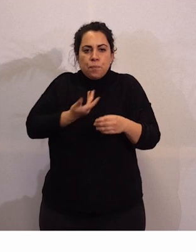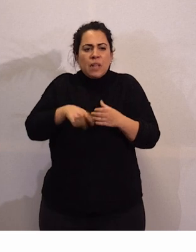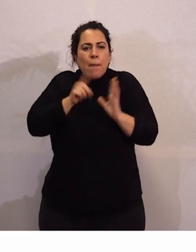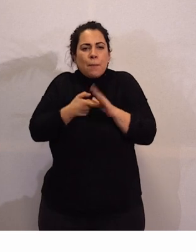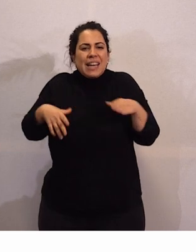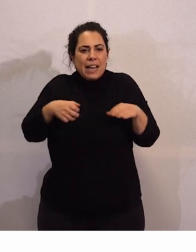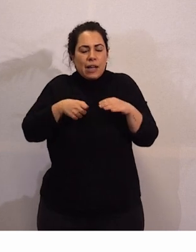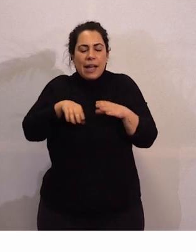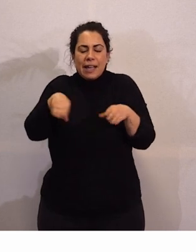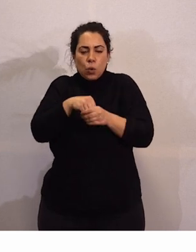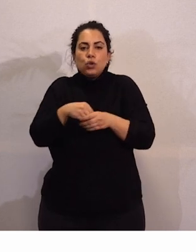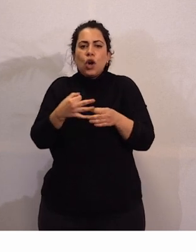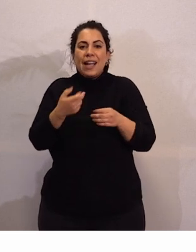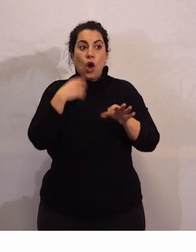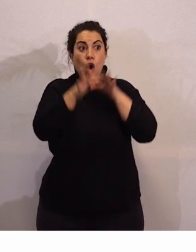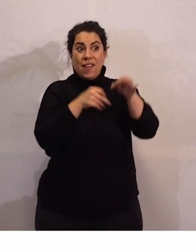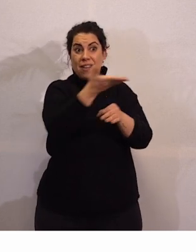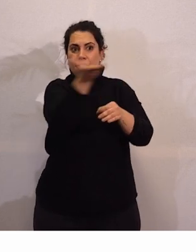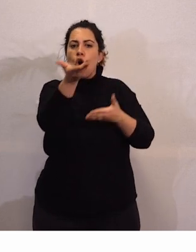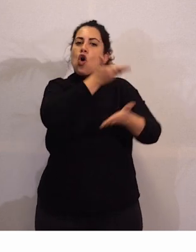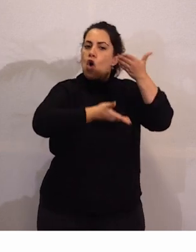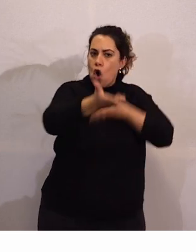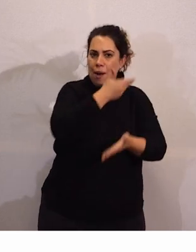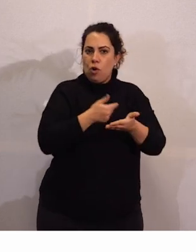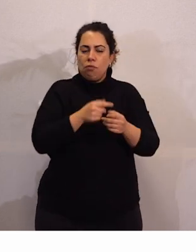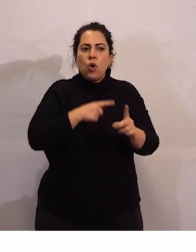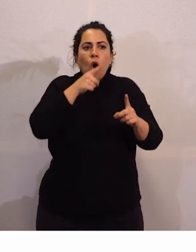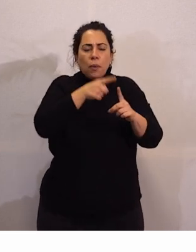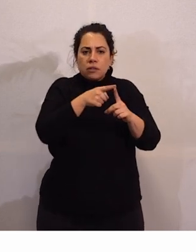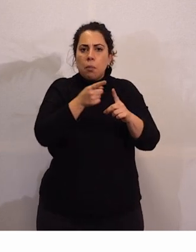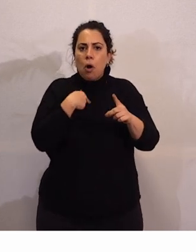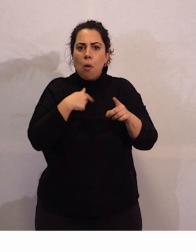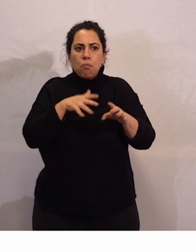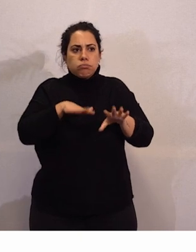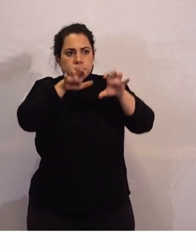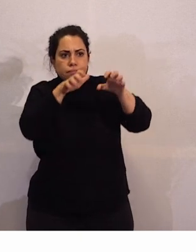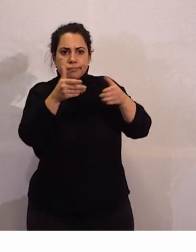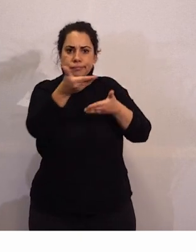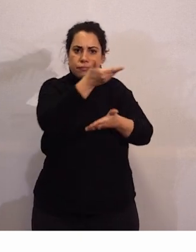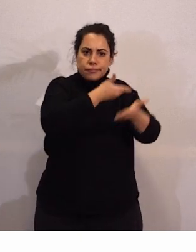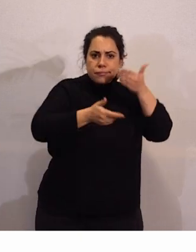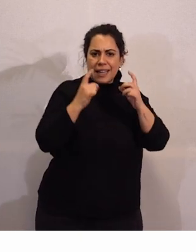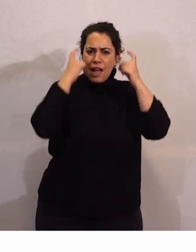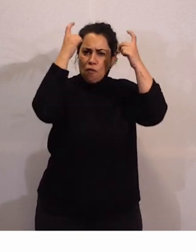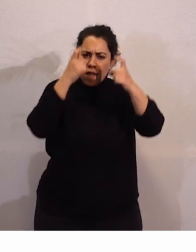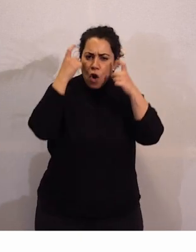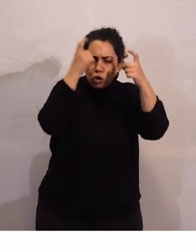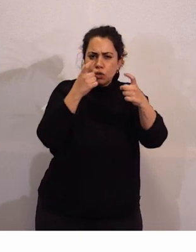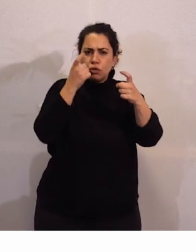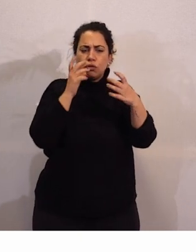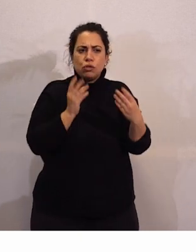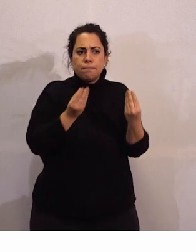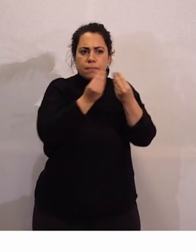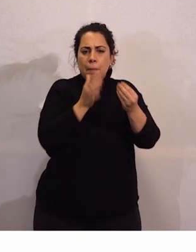organizaciones para aprender unas de otras, sumar esfuerzos y pensar